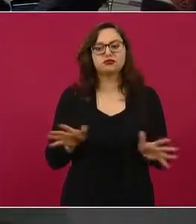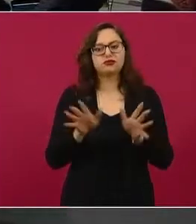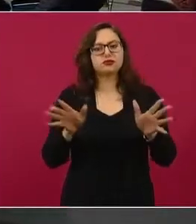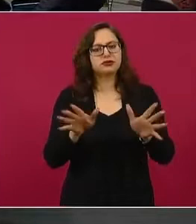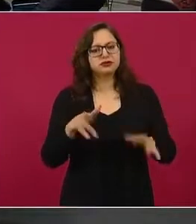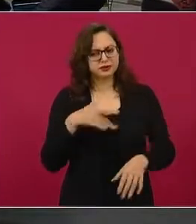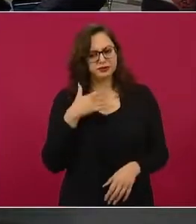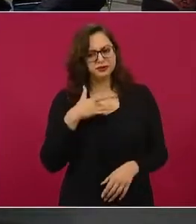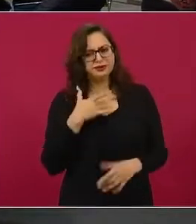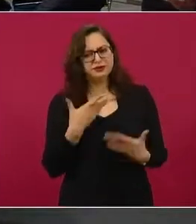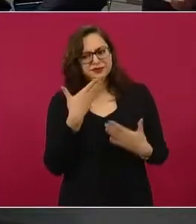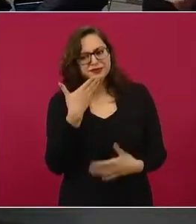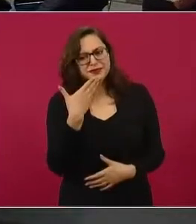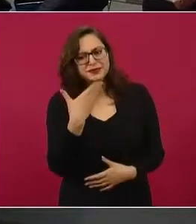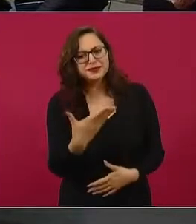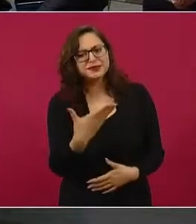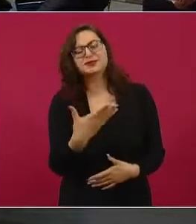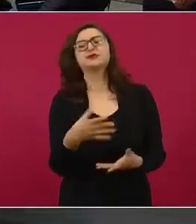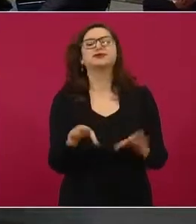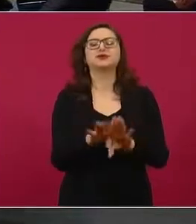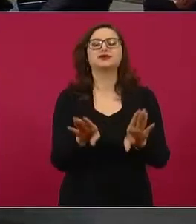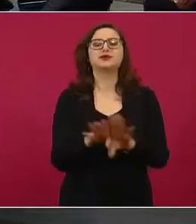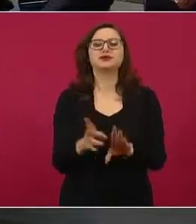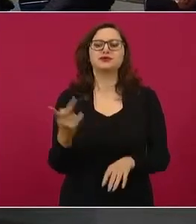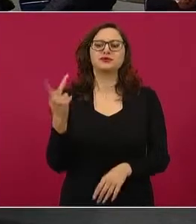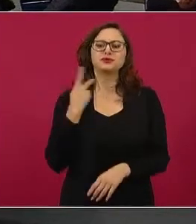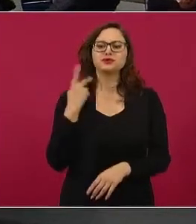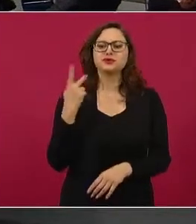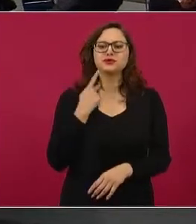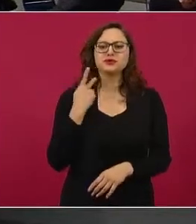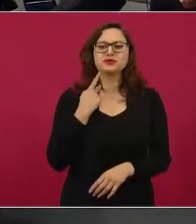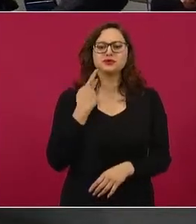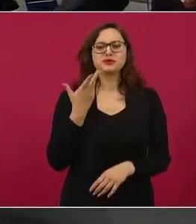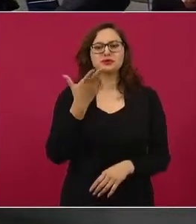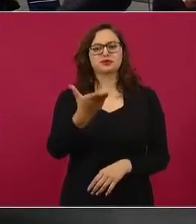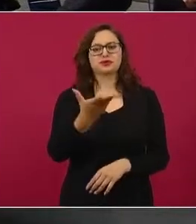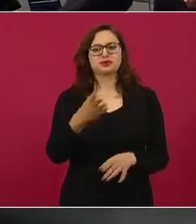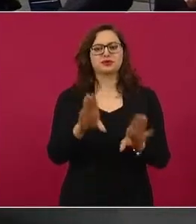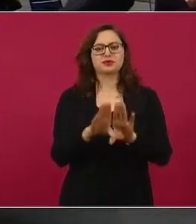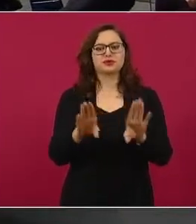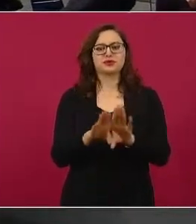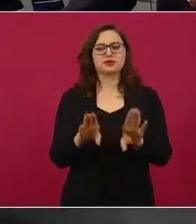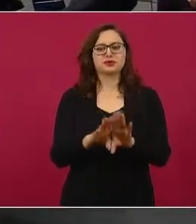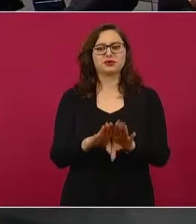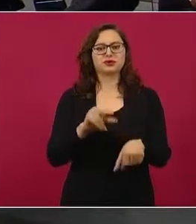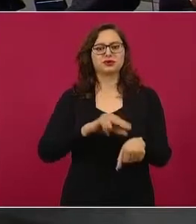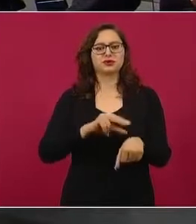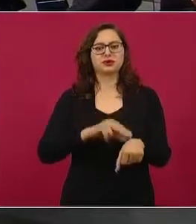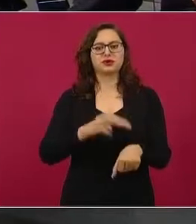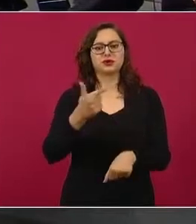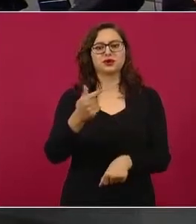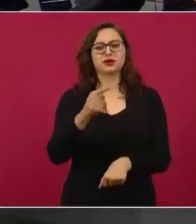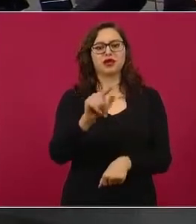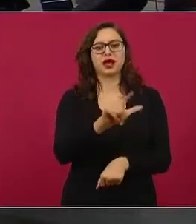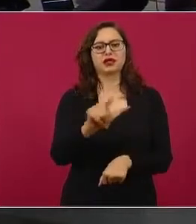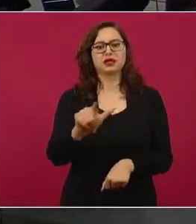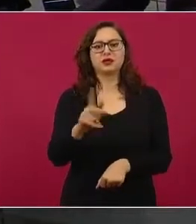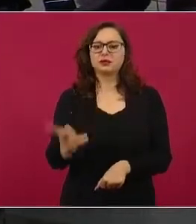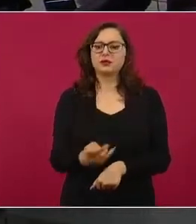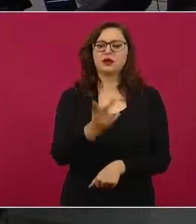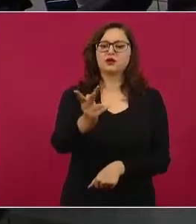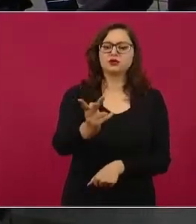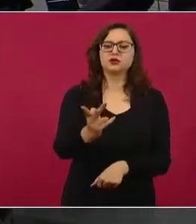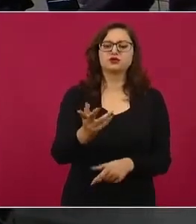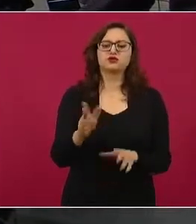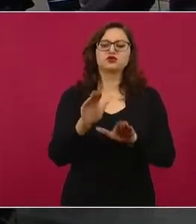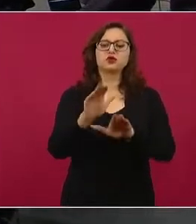correcto dentro de una estrategia de política que usted encabeza en ese sentido, doctor Hugo López-Gatell? Esas serían mis preguntas en